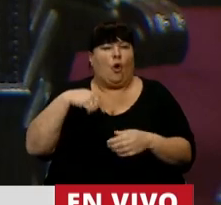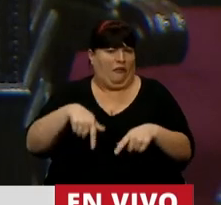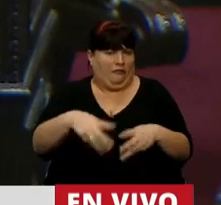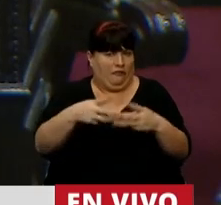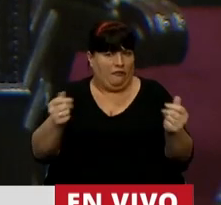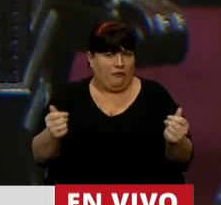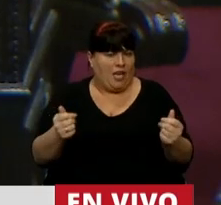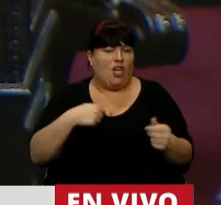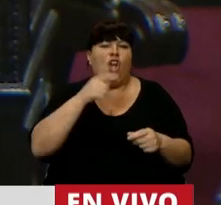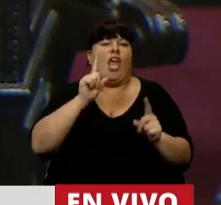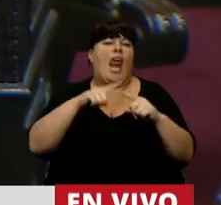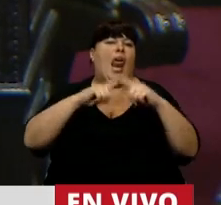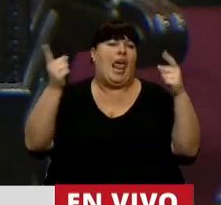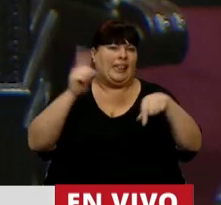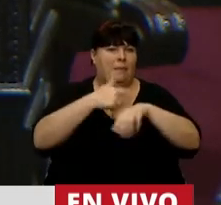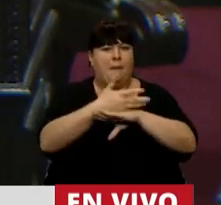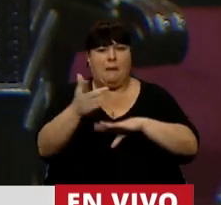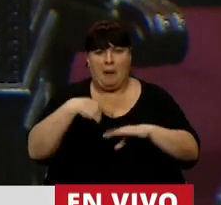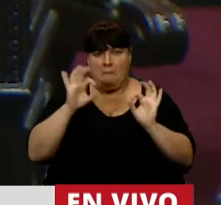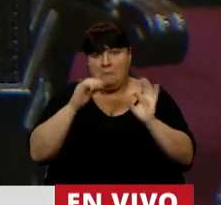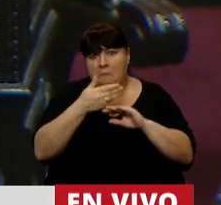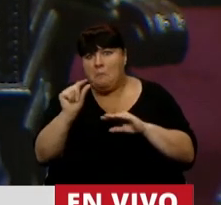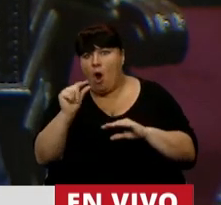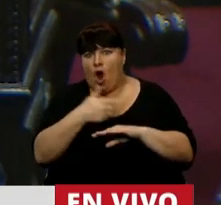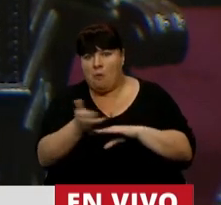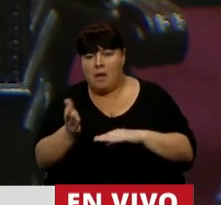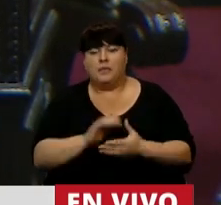redondeando, porque no me quiero extender en el tiempo, creo que no me he extendido demasiado.